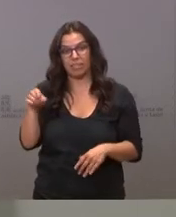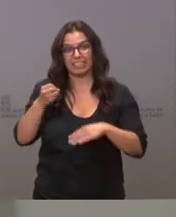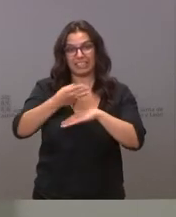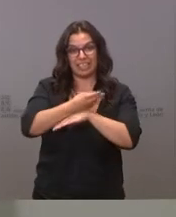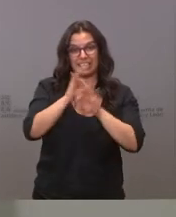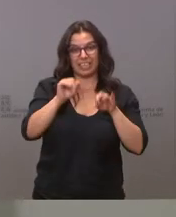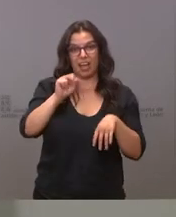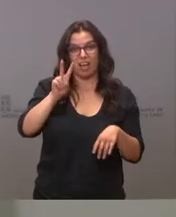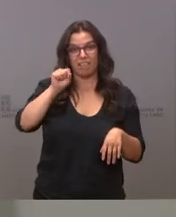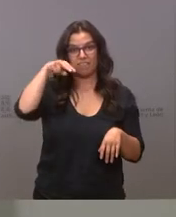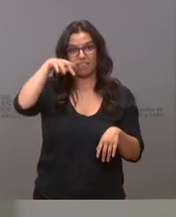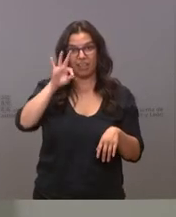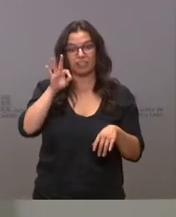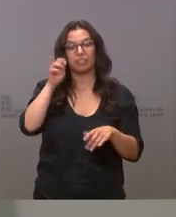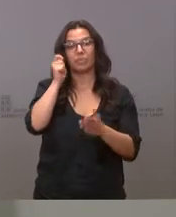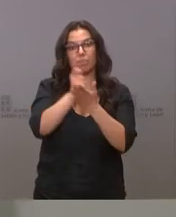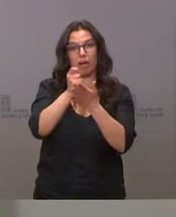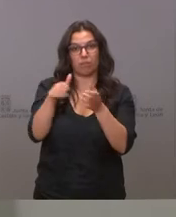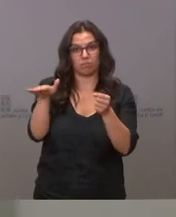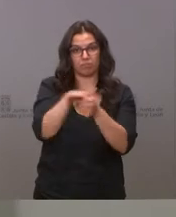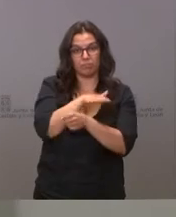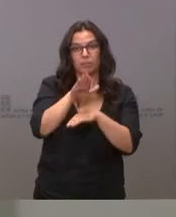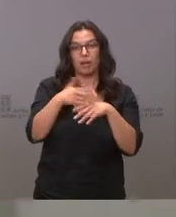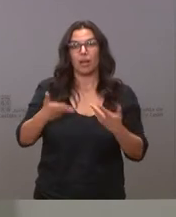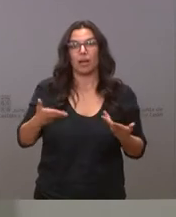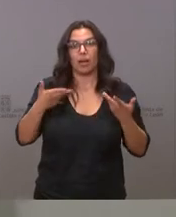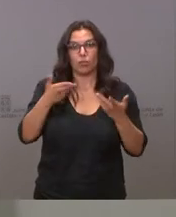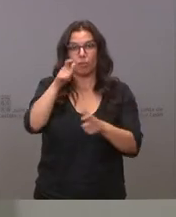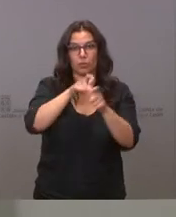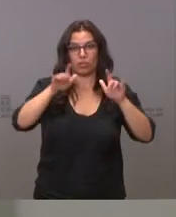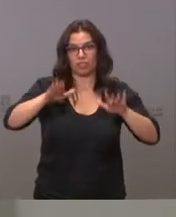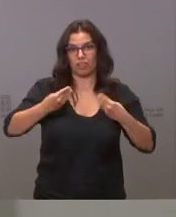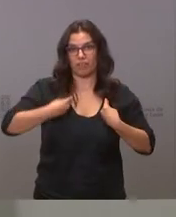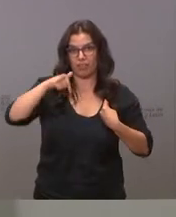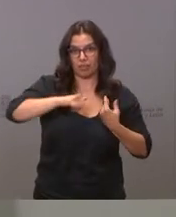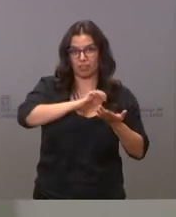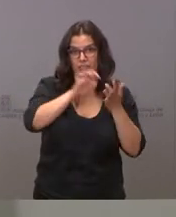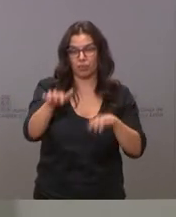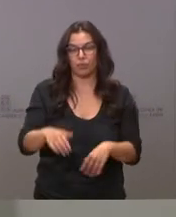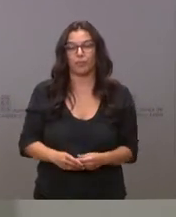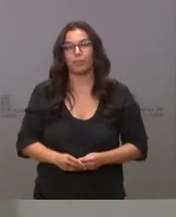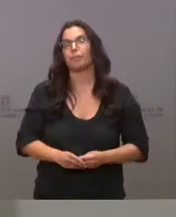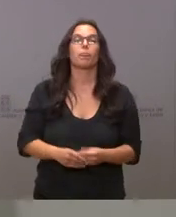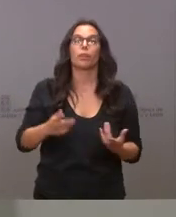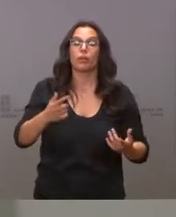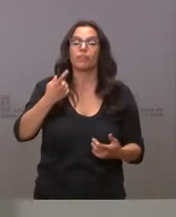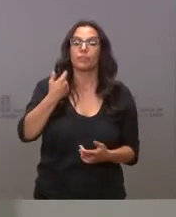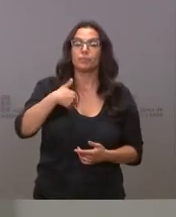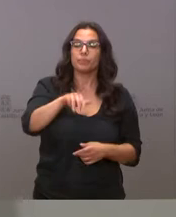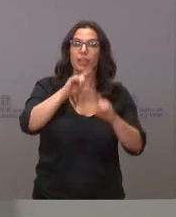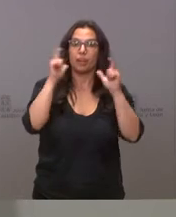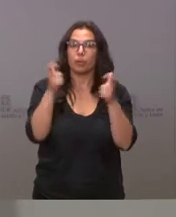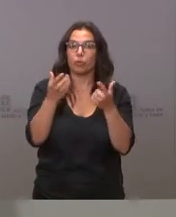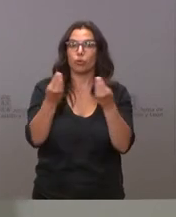para ayudar de esta manera a fijar población. Vamos a mantener una reunión con la